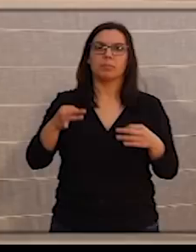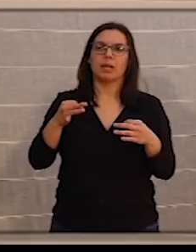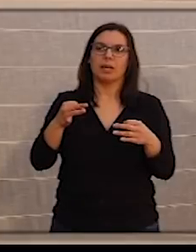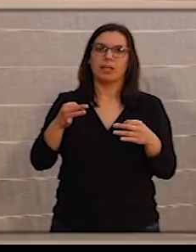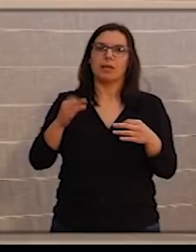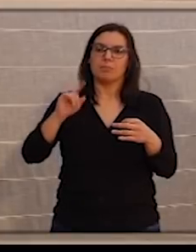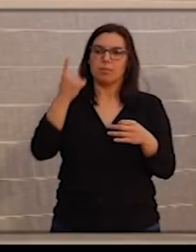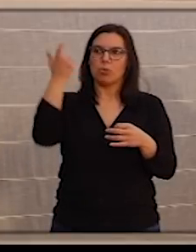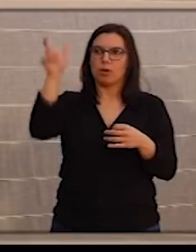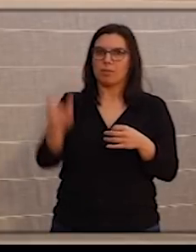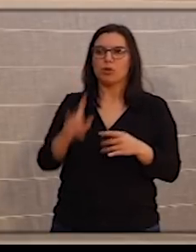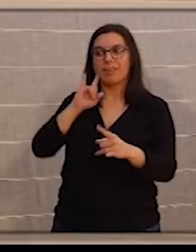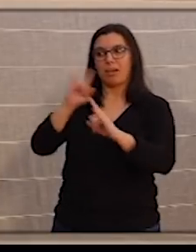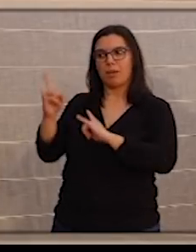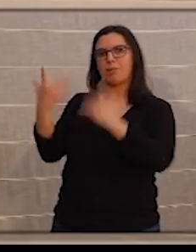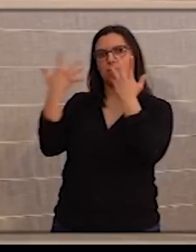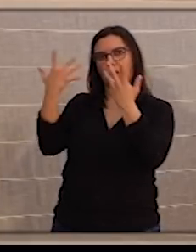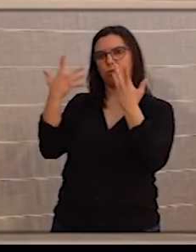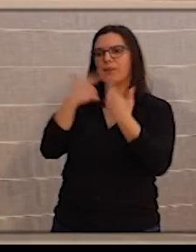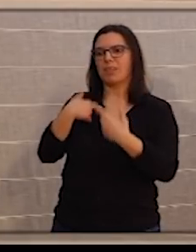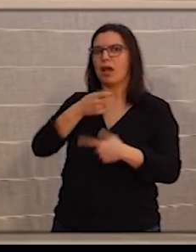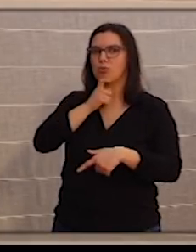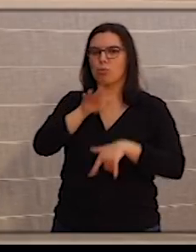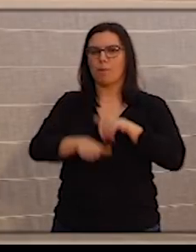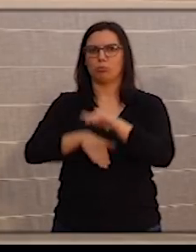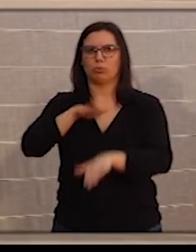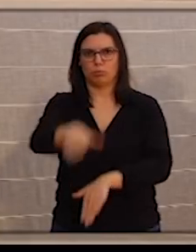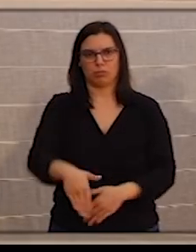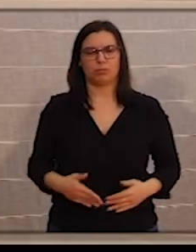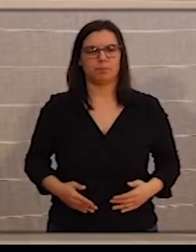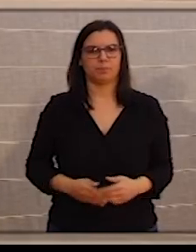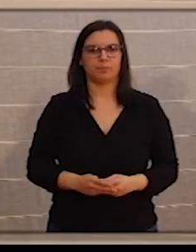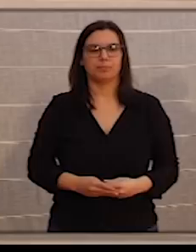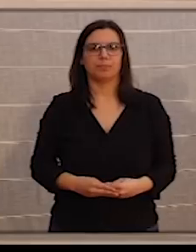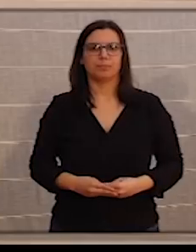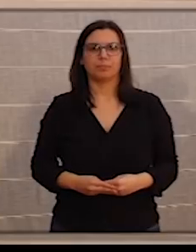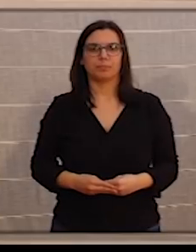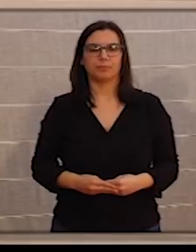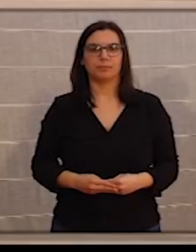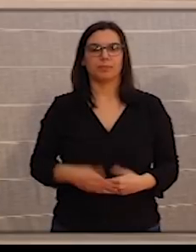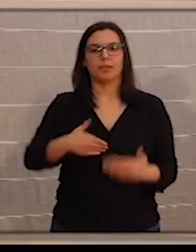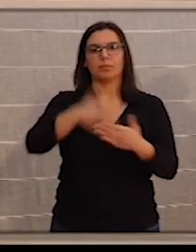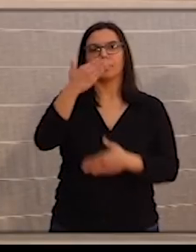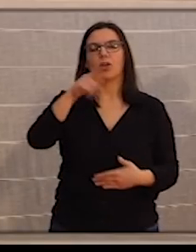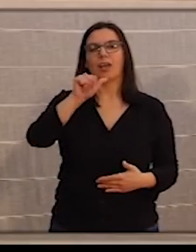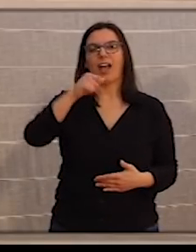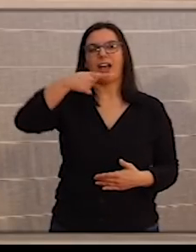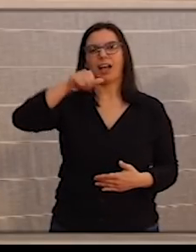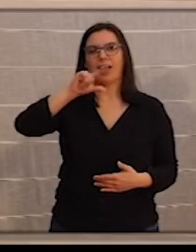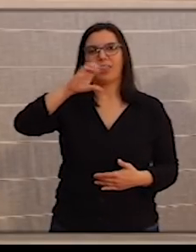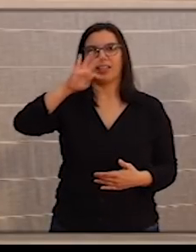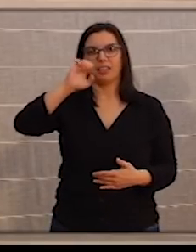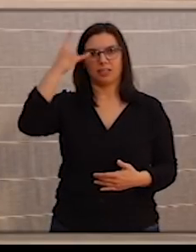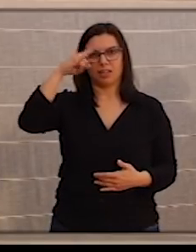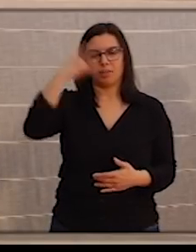aconsejado desde el teléfono lo que tenemos que hacer. Martín Díez, de la Gaceta de Salamanca. ¿En caso